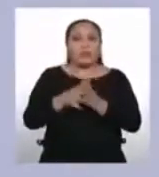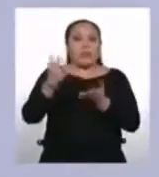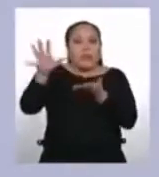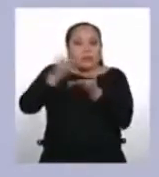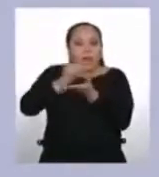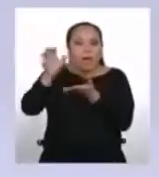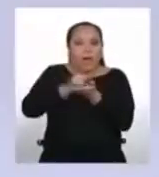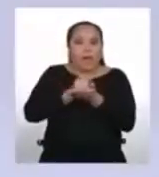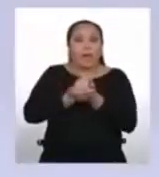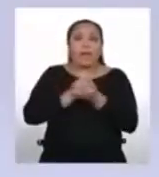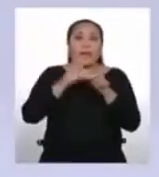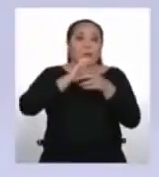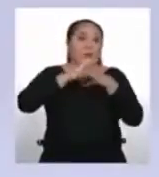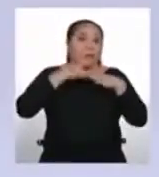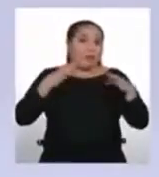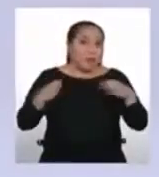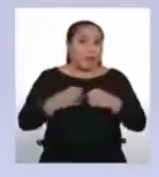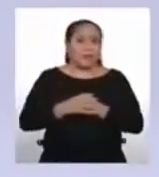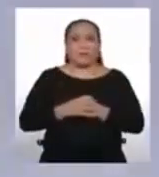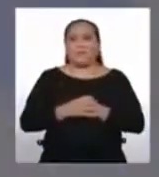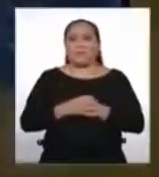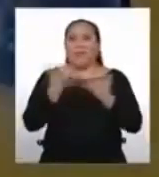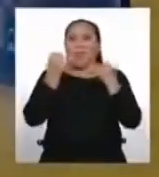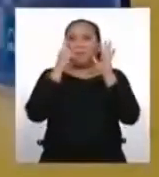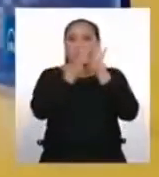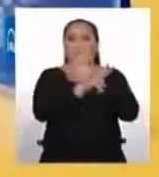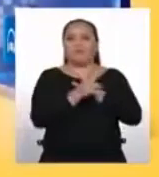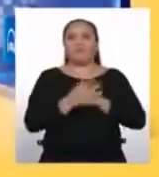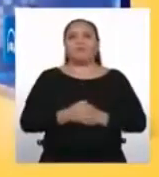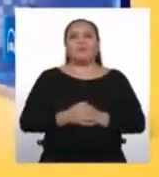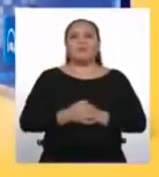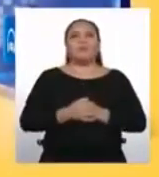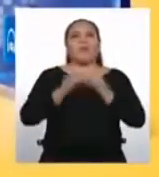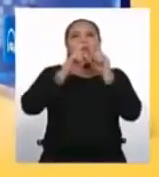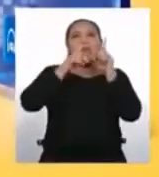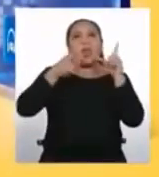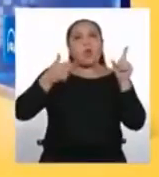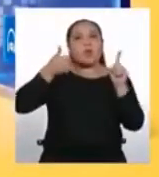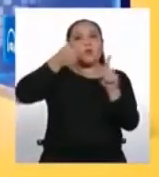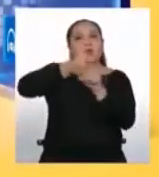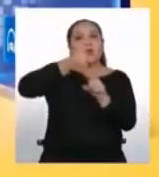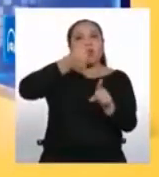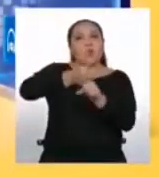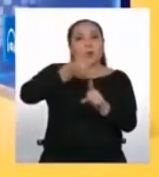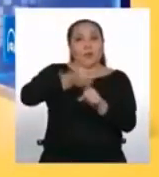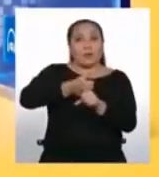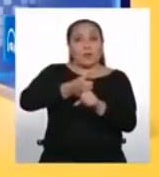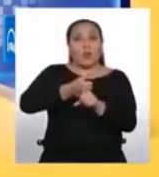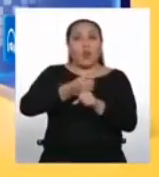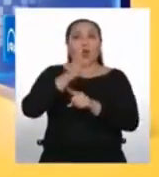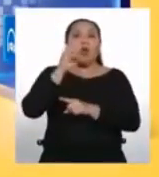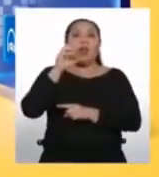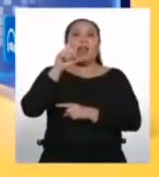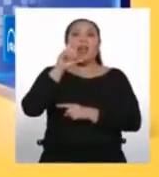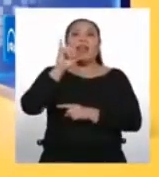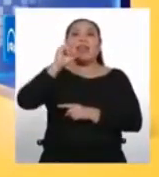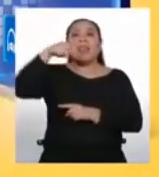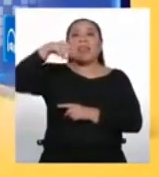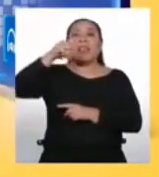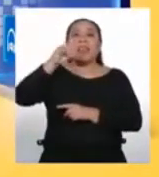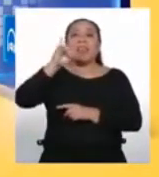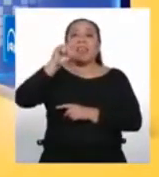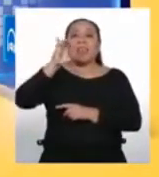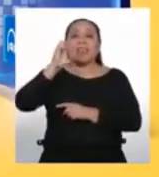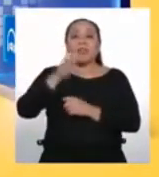de textos orales. Ahora sí, vamos a verlo. Las lenguas indígenas u originarias tienen que ver con conocimiento,